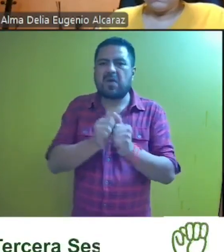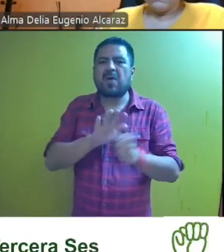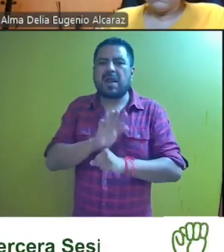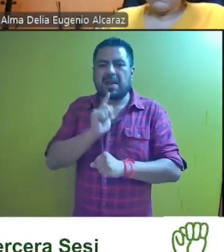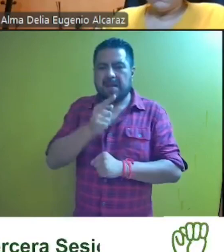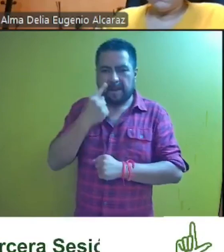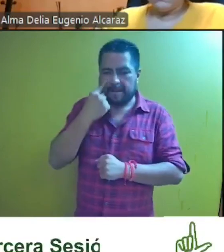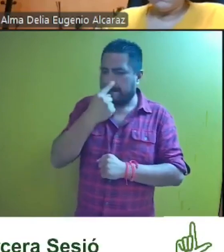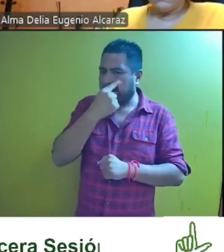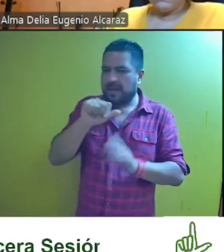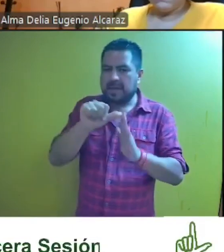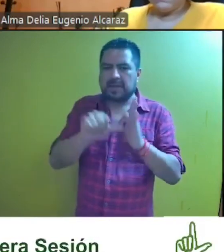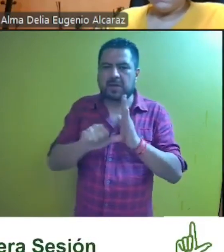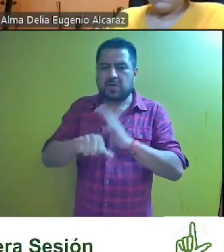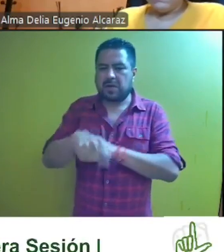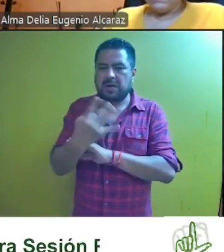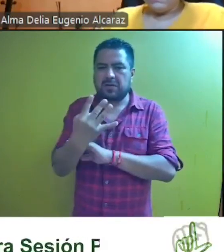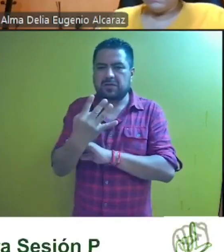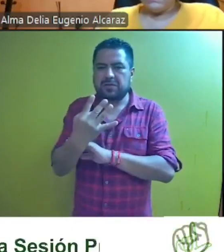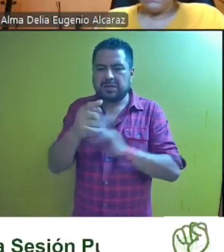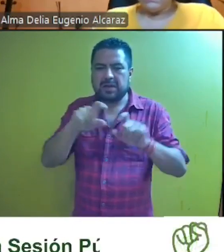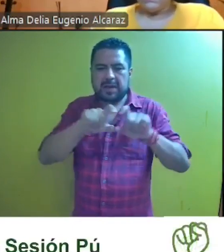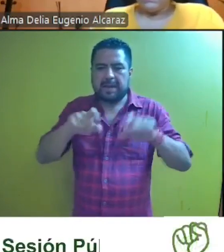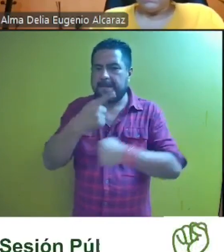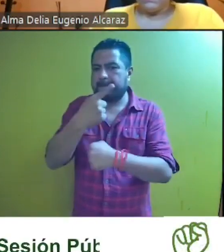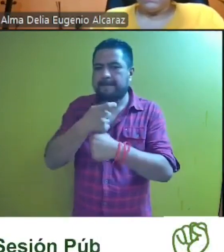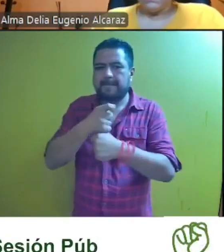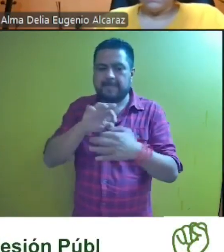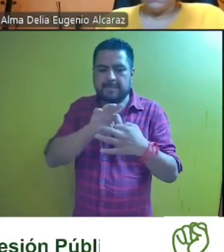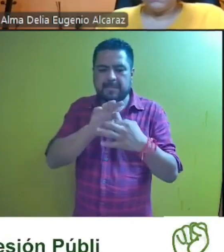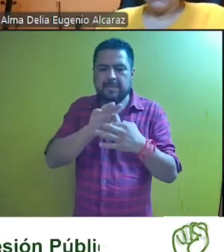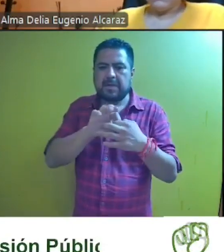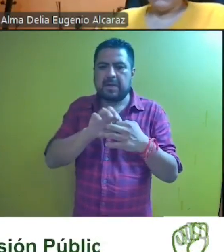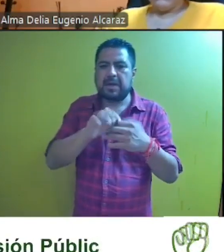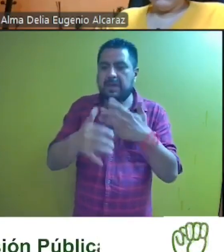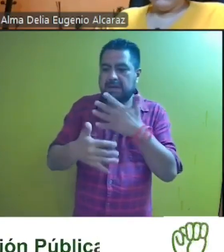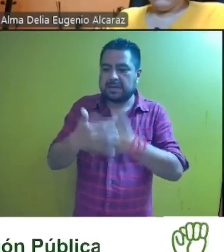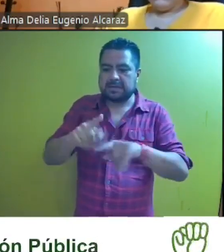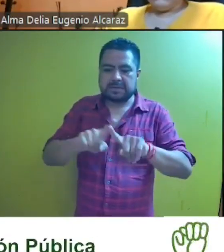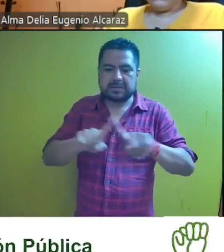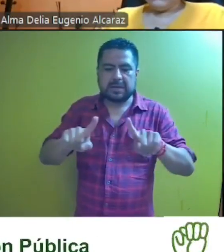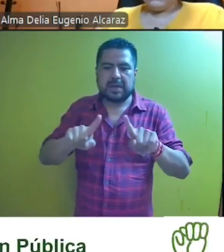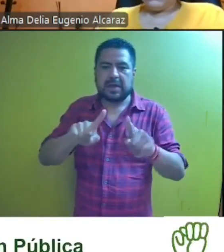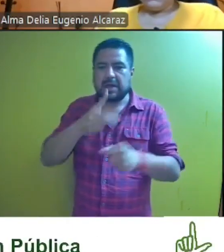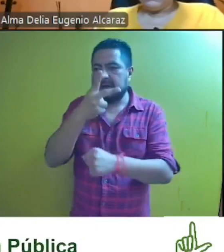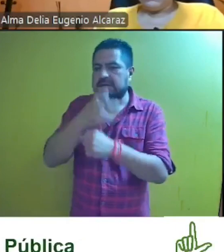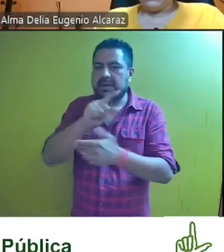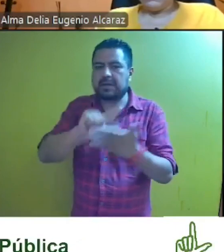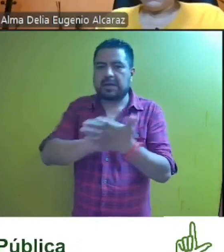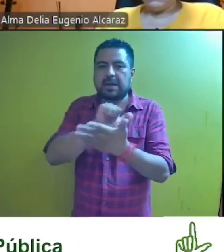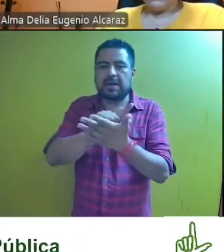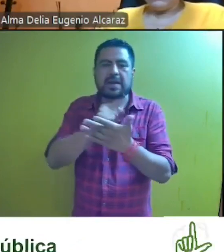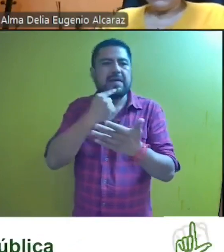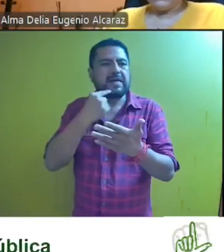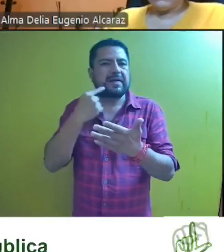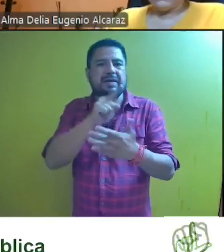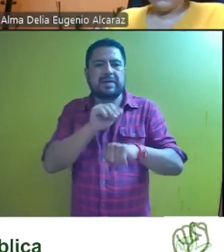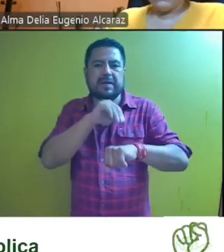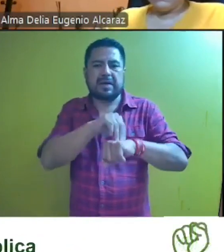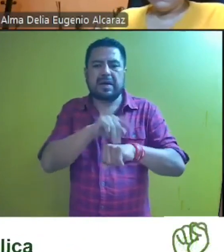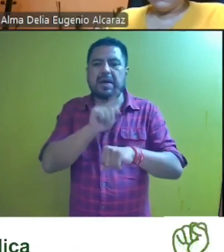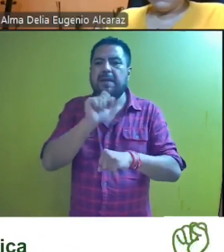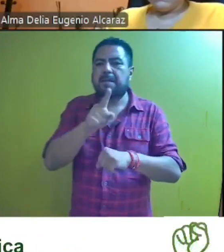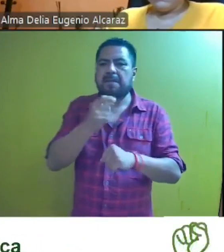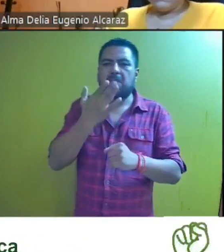previsto por el artículo catorce fracción primera en relación al diverso quince fracción segunda de la ley de medios de impugnación al haber